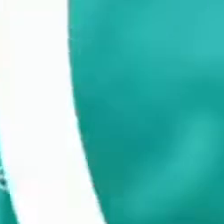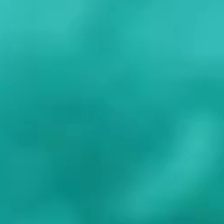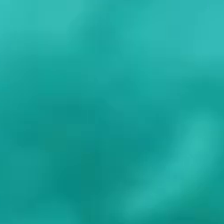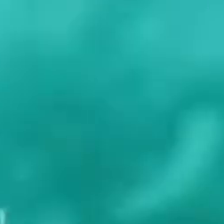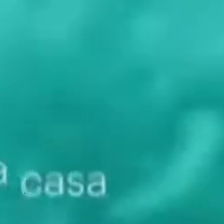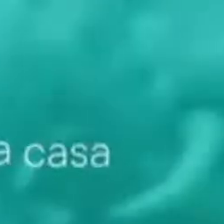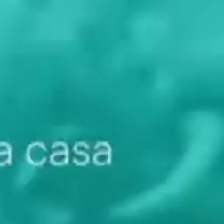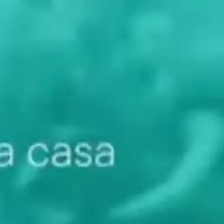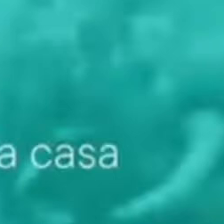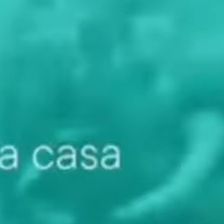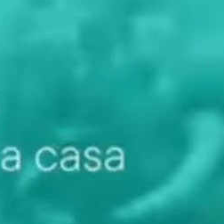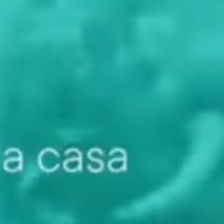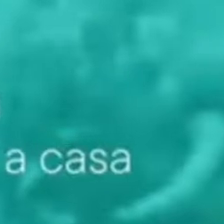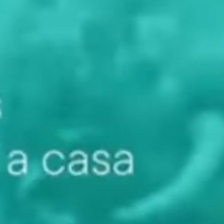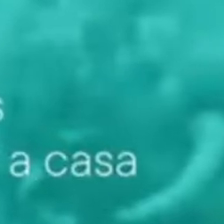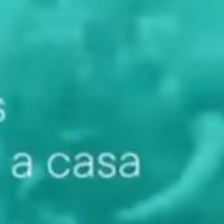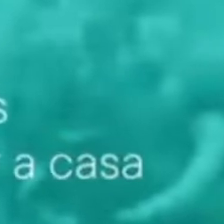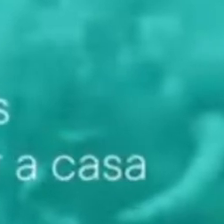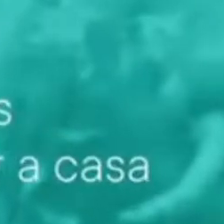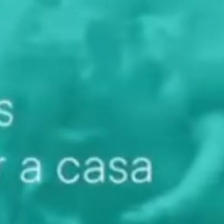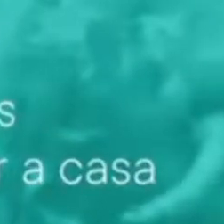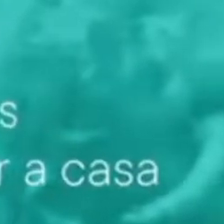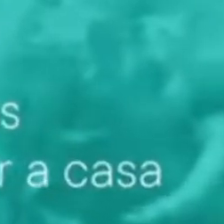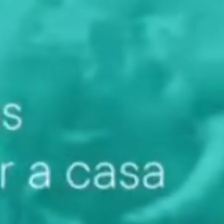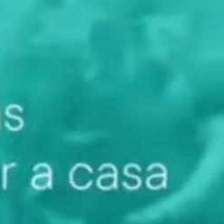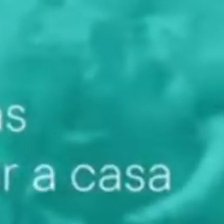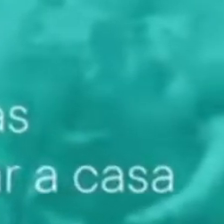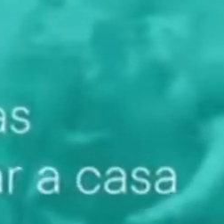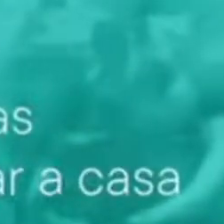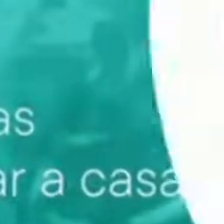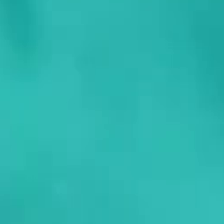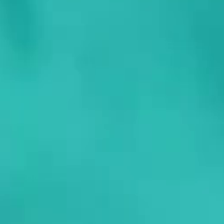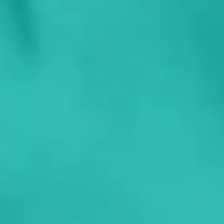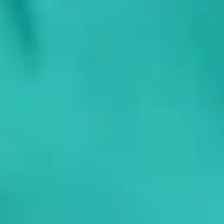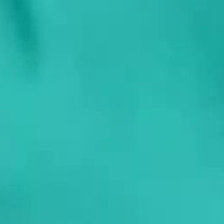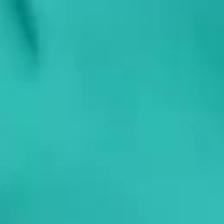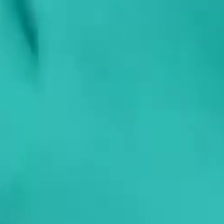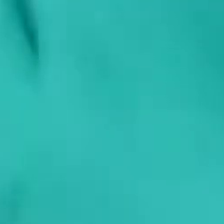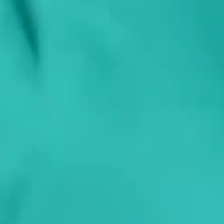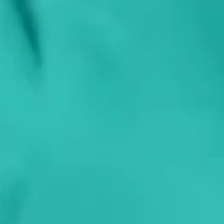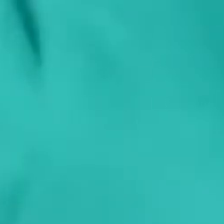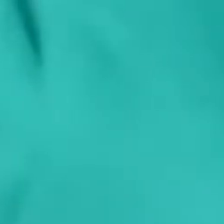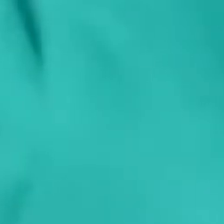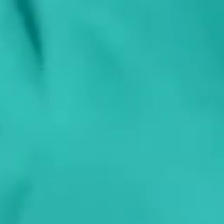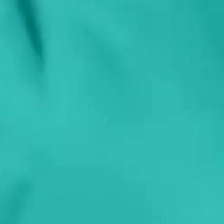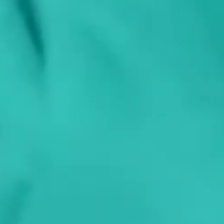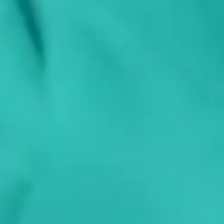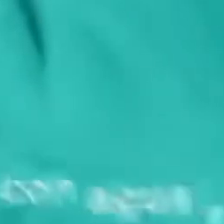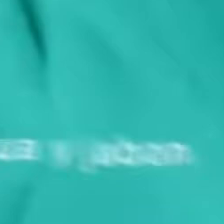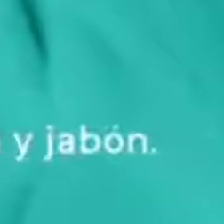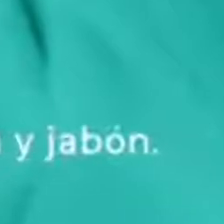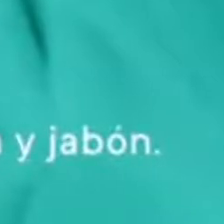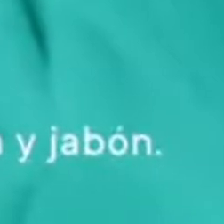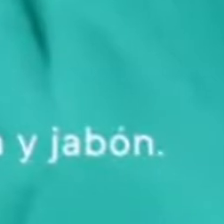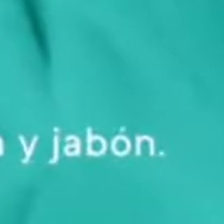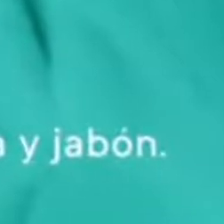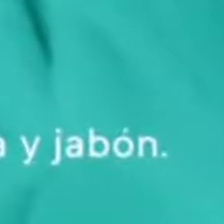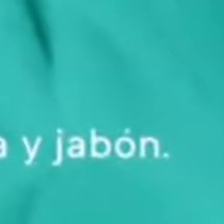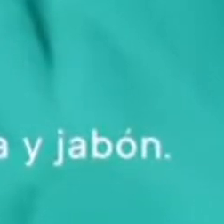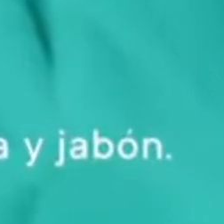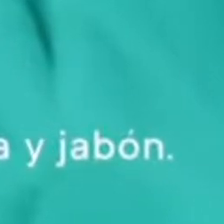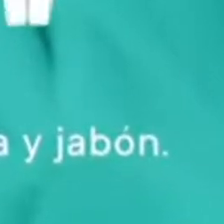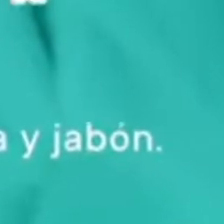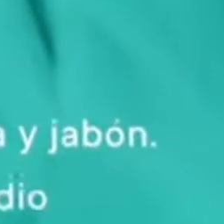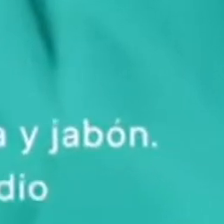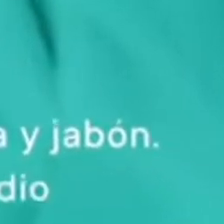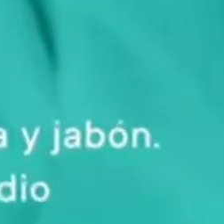Cuando vayas de compras desinfecta lo comprado al llegar a casa. Y nunca olvides portar mascarilla. Lavarte muy bien las manos con agua